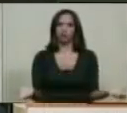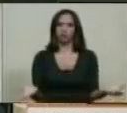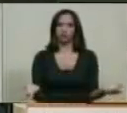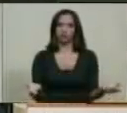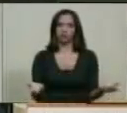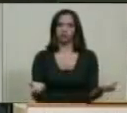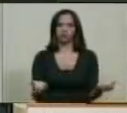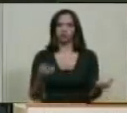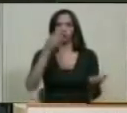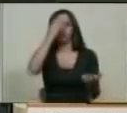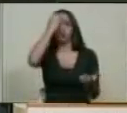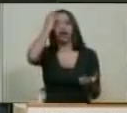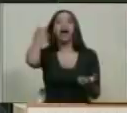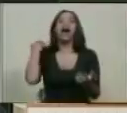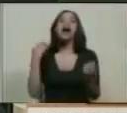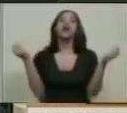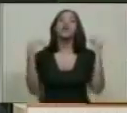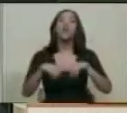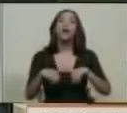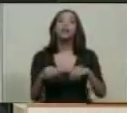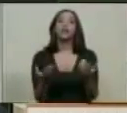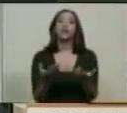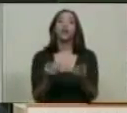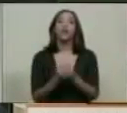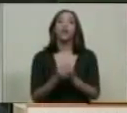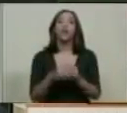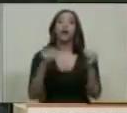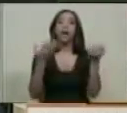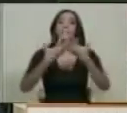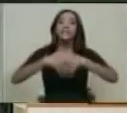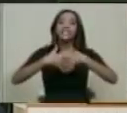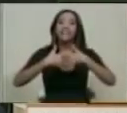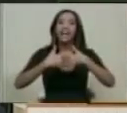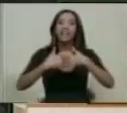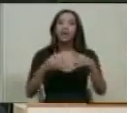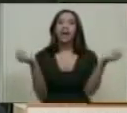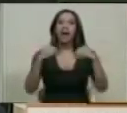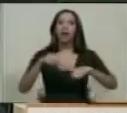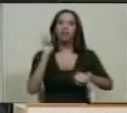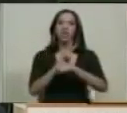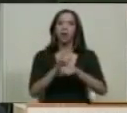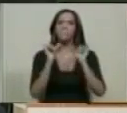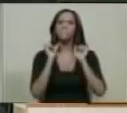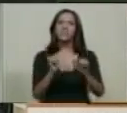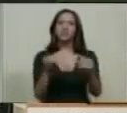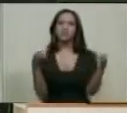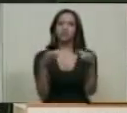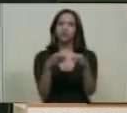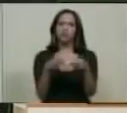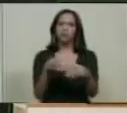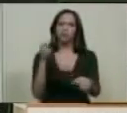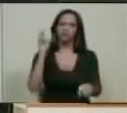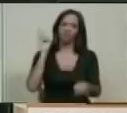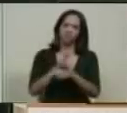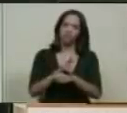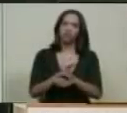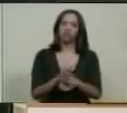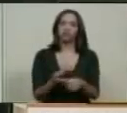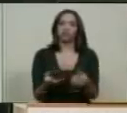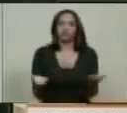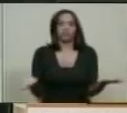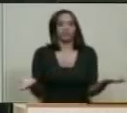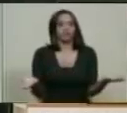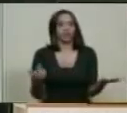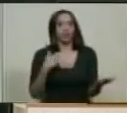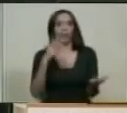supuestamente con una estructura empresarial, acuerdo que es violado inmediatamente por ese sector. Por eso es que, cuando a mí me